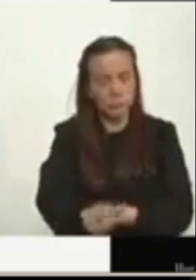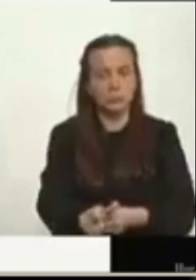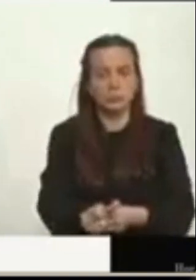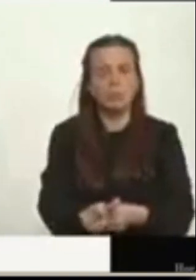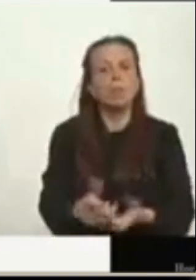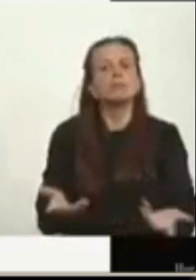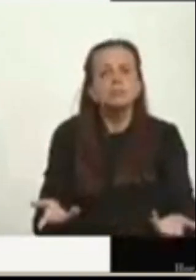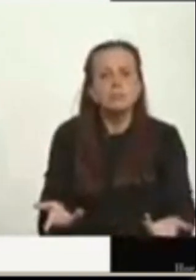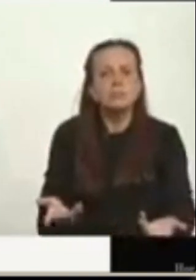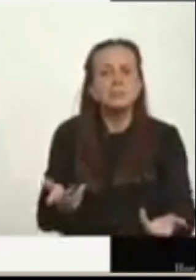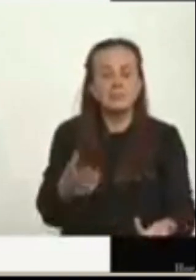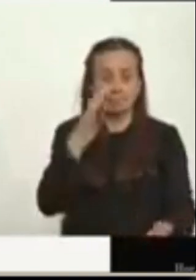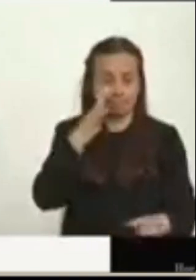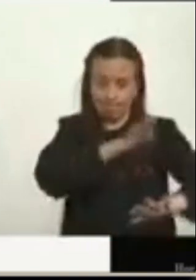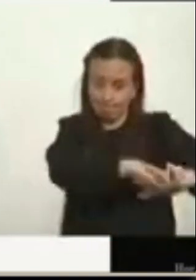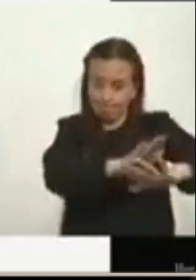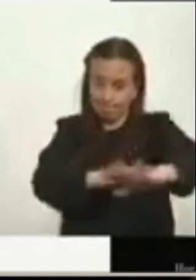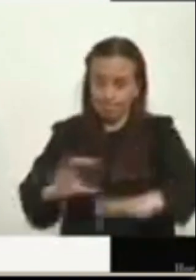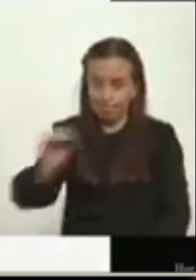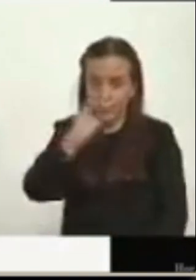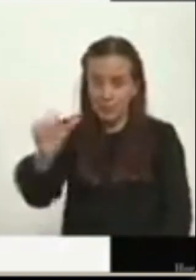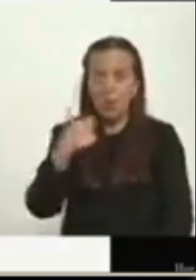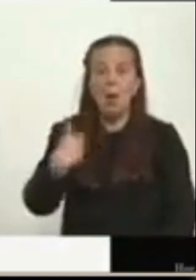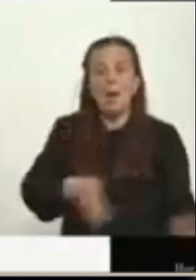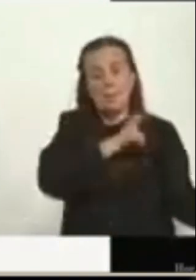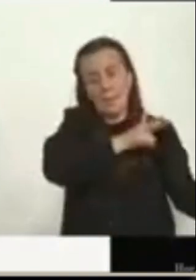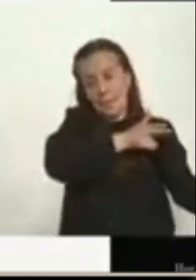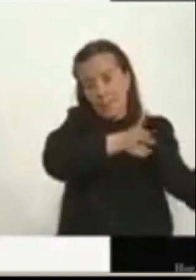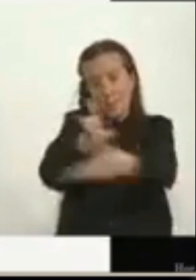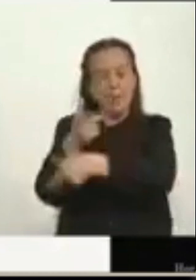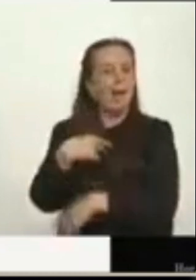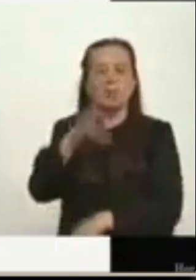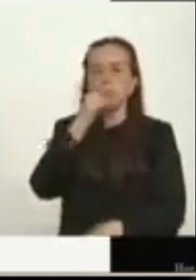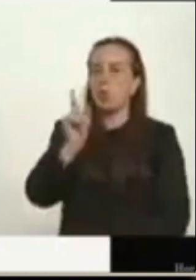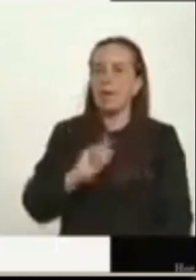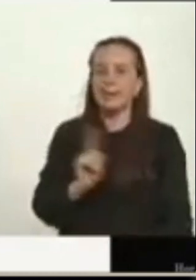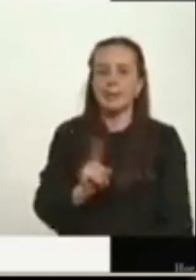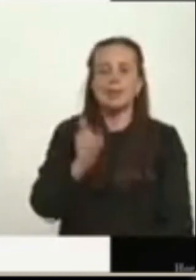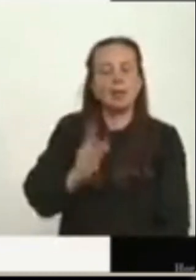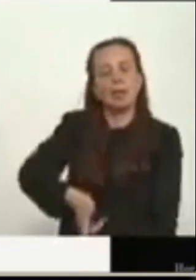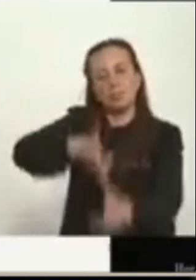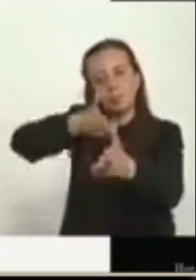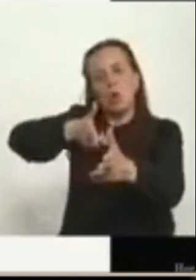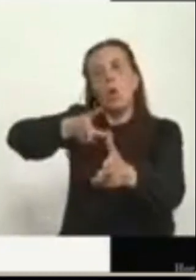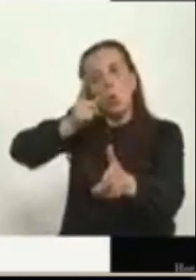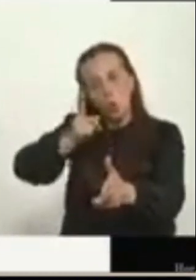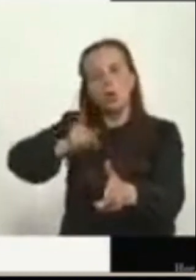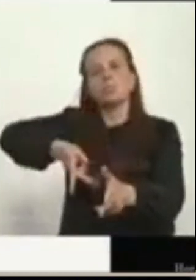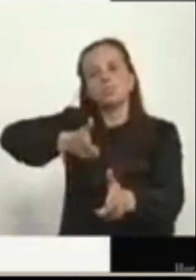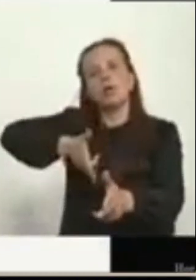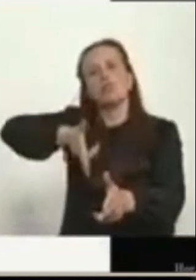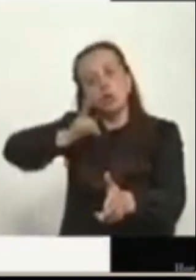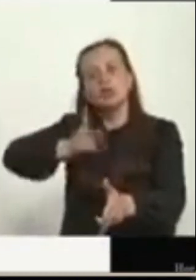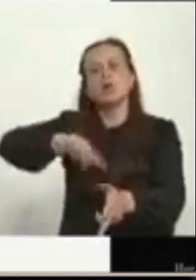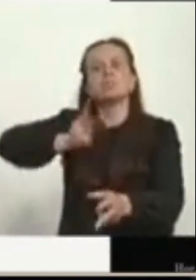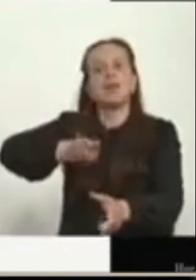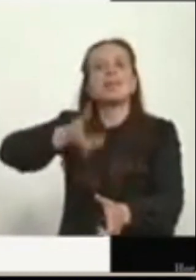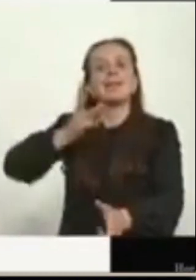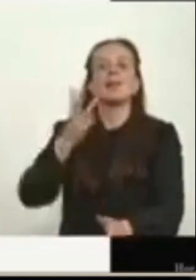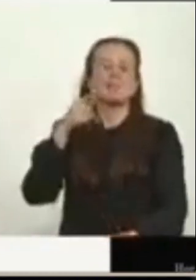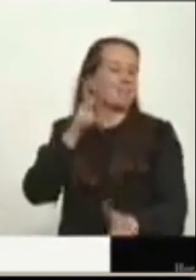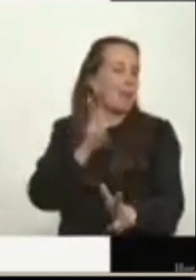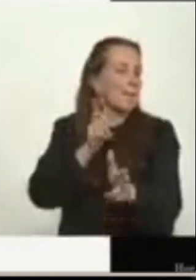Los tiros, senadores y senadoras, no fueron de ráfaga. Fueron tiro a tiro. Uno a uno.